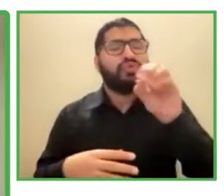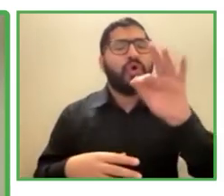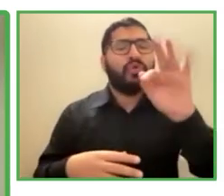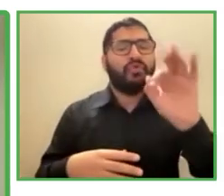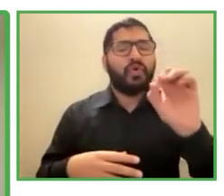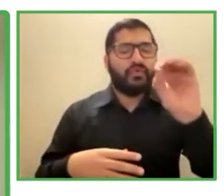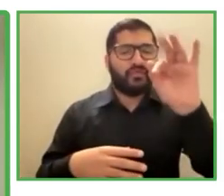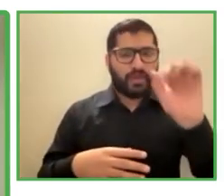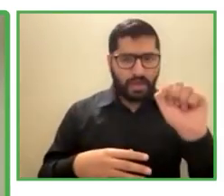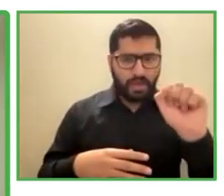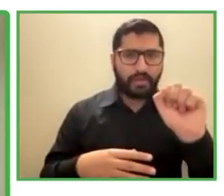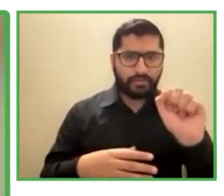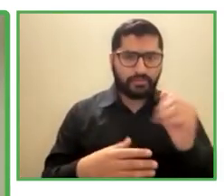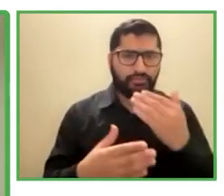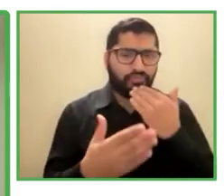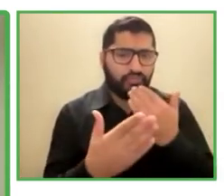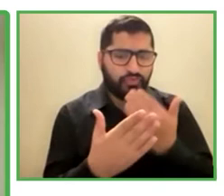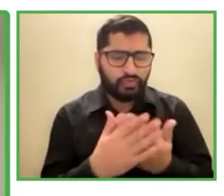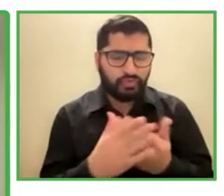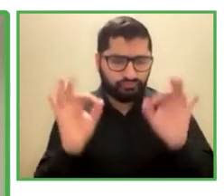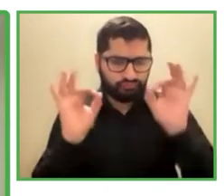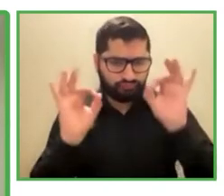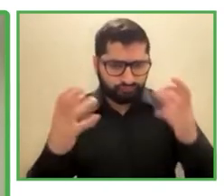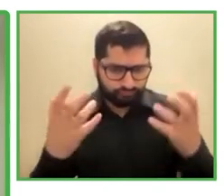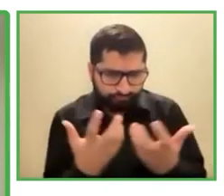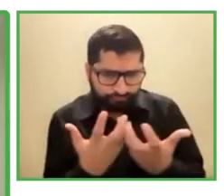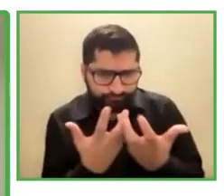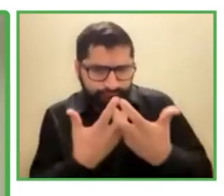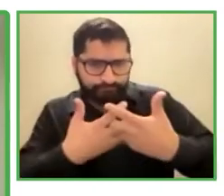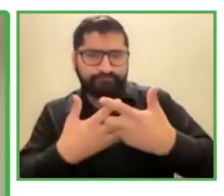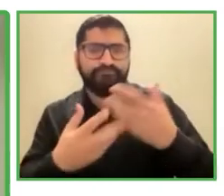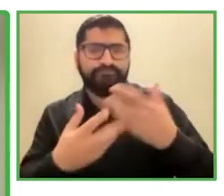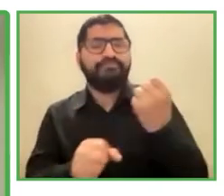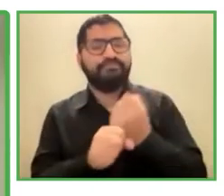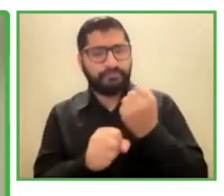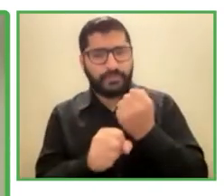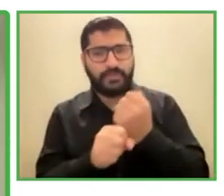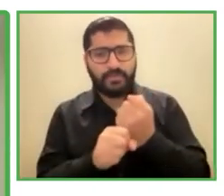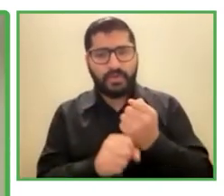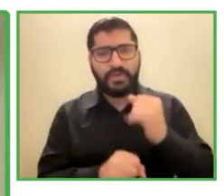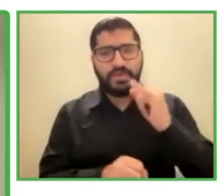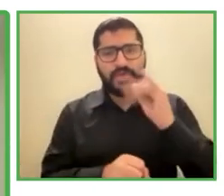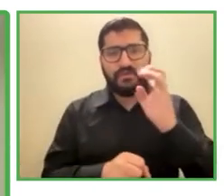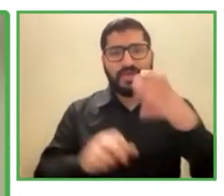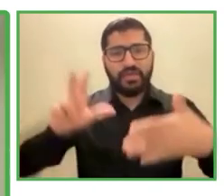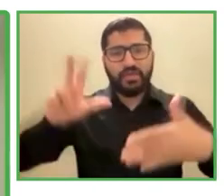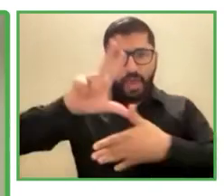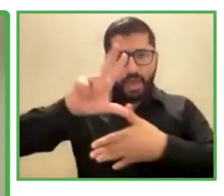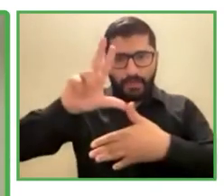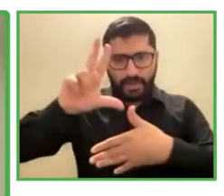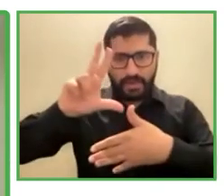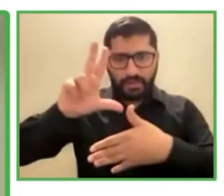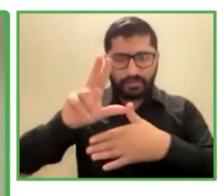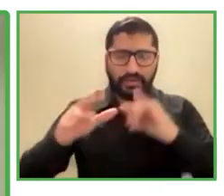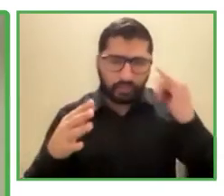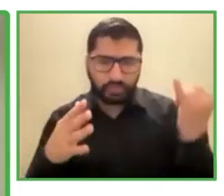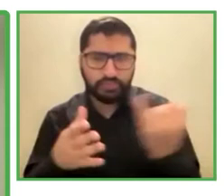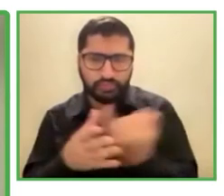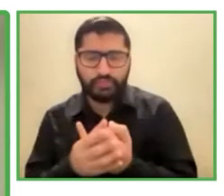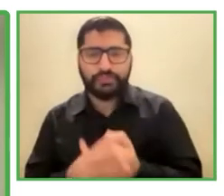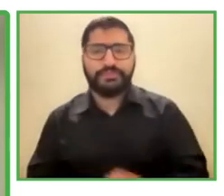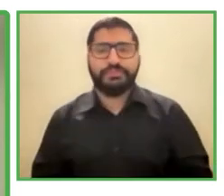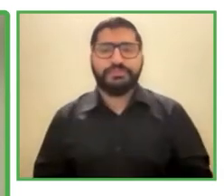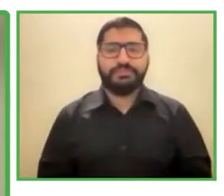iberoamericana de inclusión consultor en gestión y desarrollo de proyectos inclusivos responsabilidad social empresarial